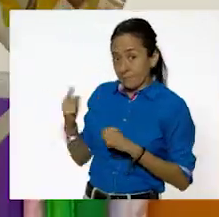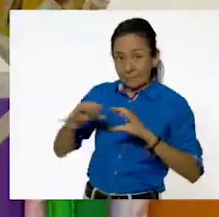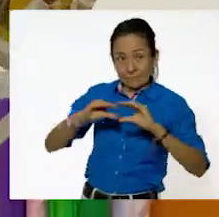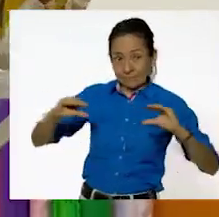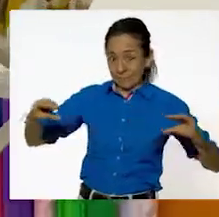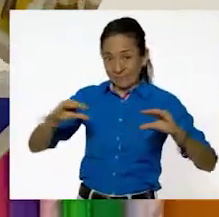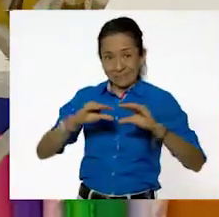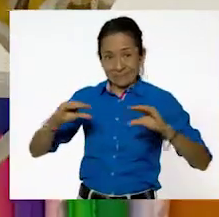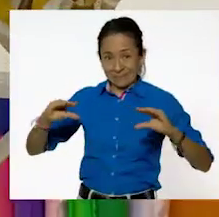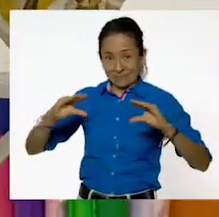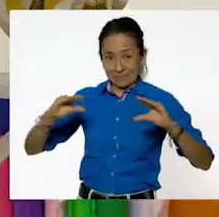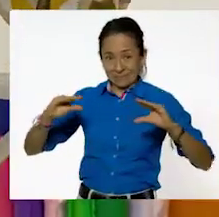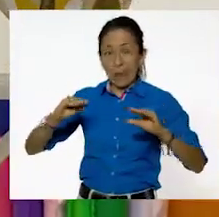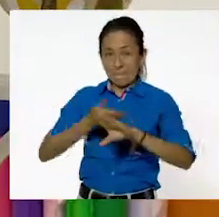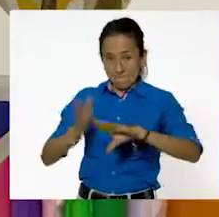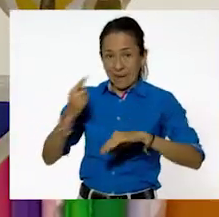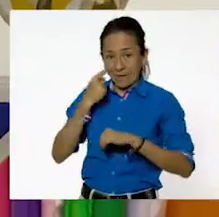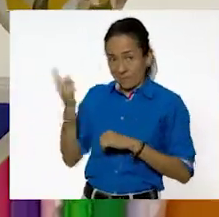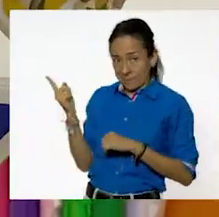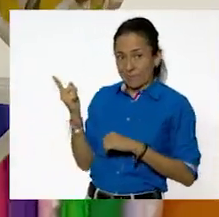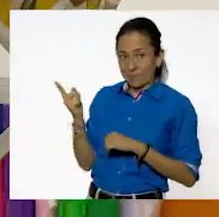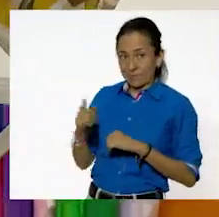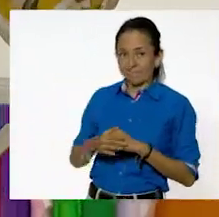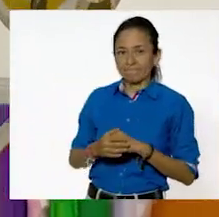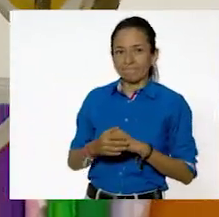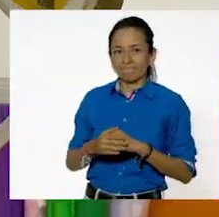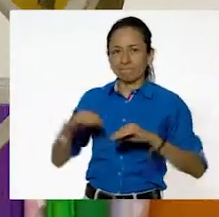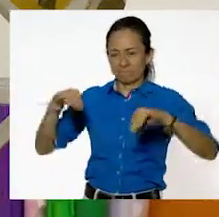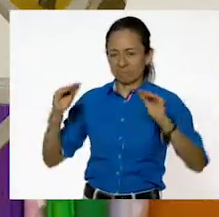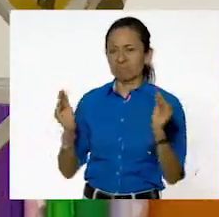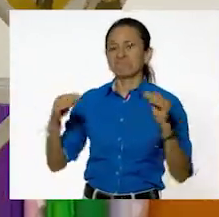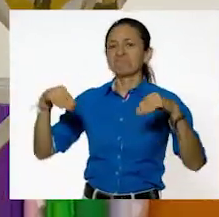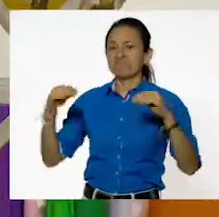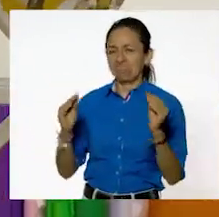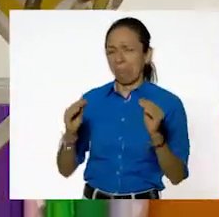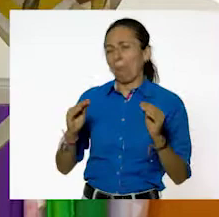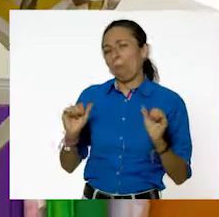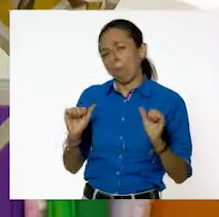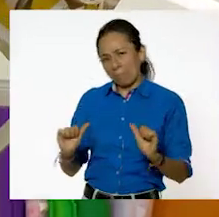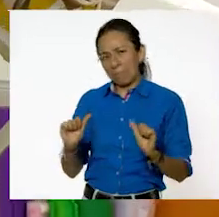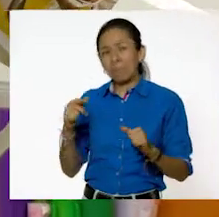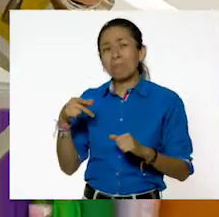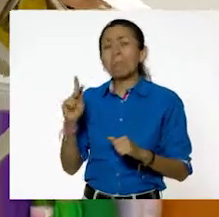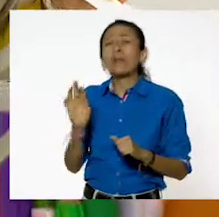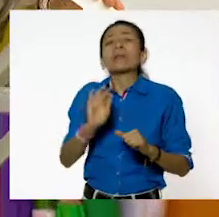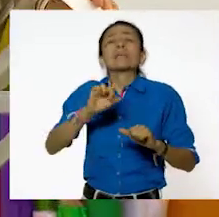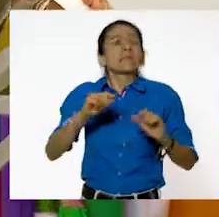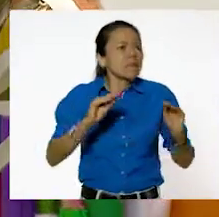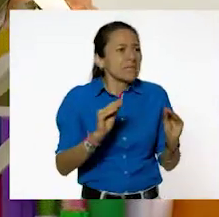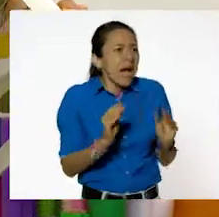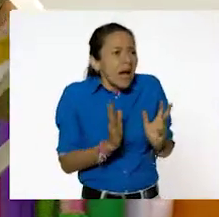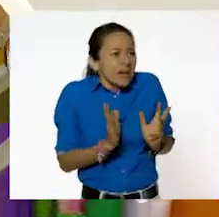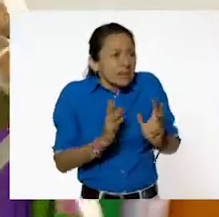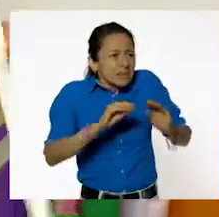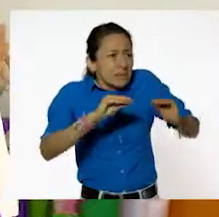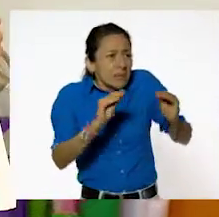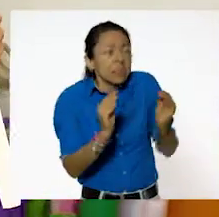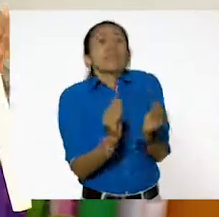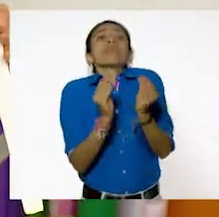¿Estás lista? A ver. Si queda así, probablemente no pasa nada. Pero ¿qué te Se va doblando, se va doblando, se va doblando.